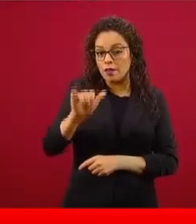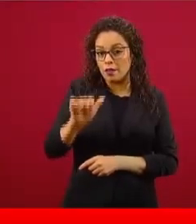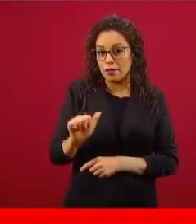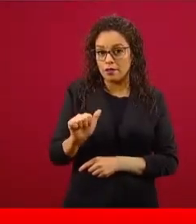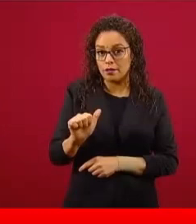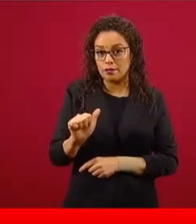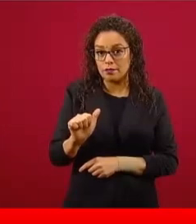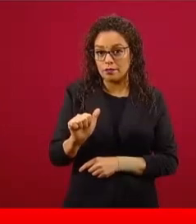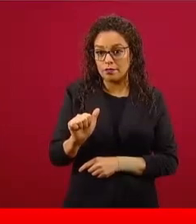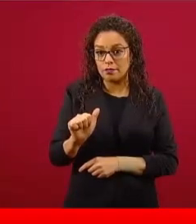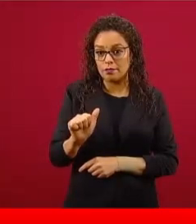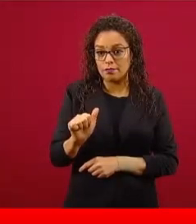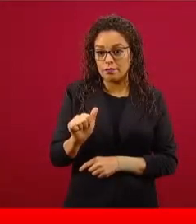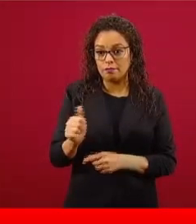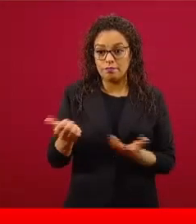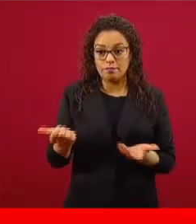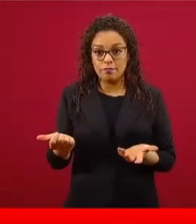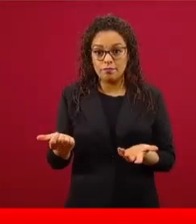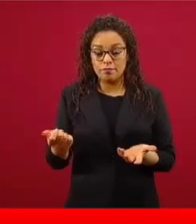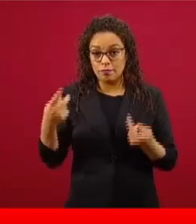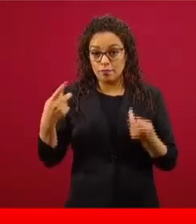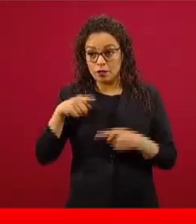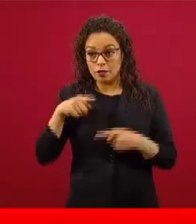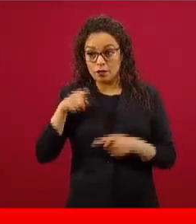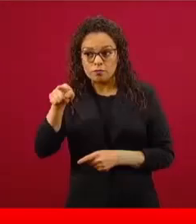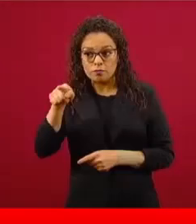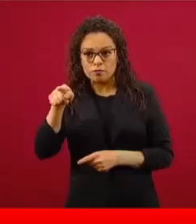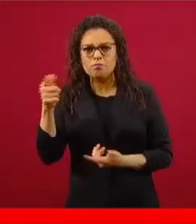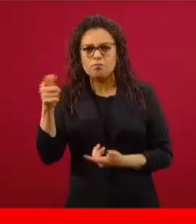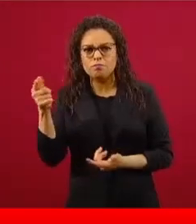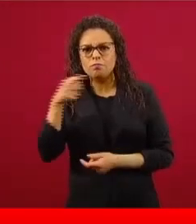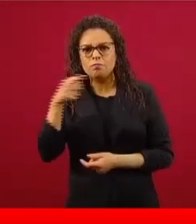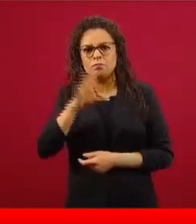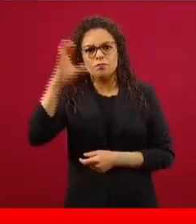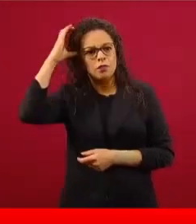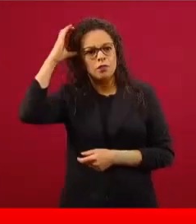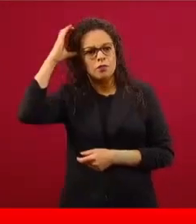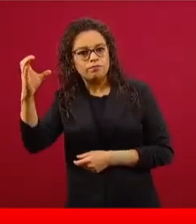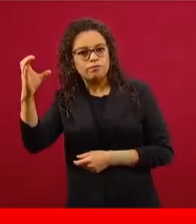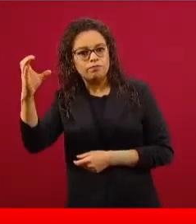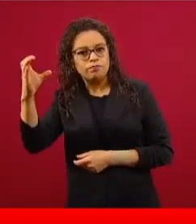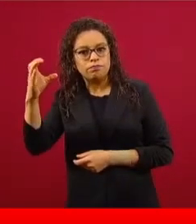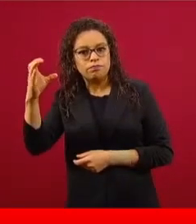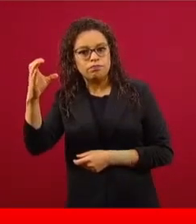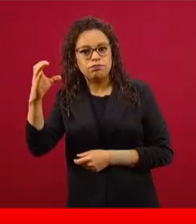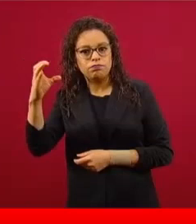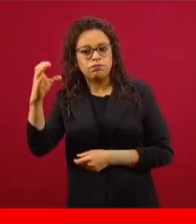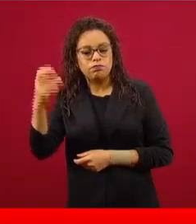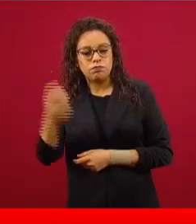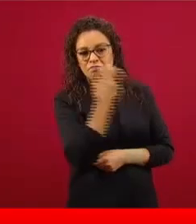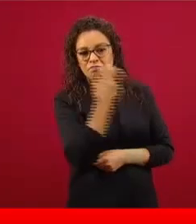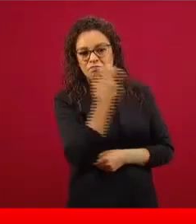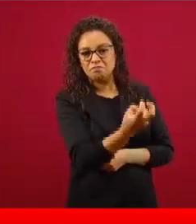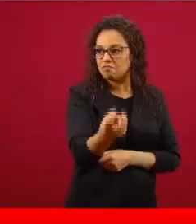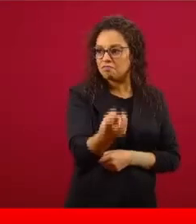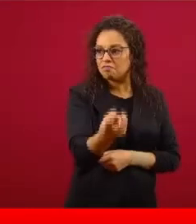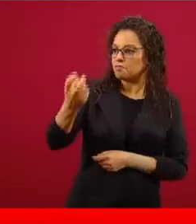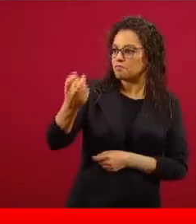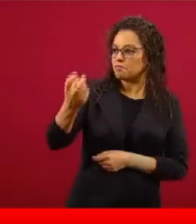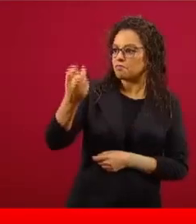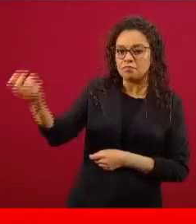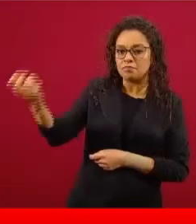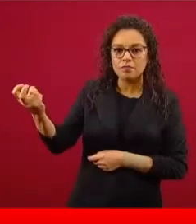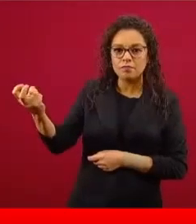criminalizar, señalar o alimentar los